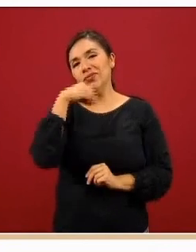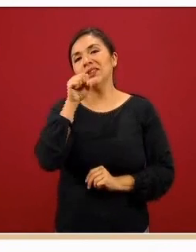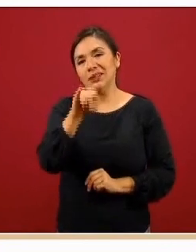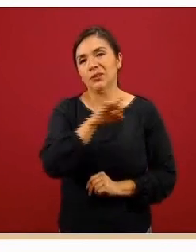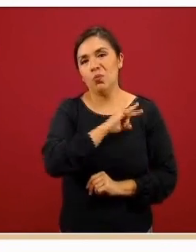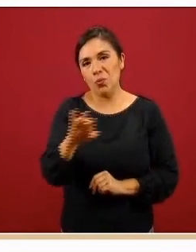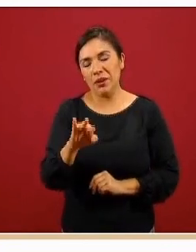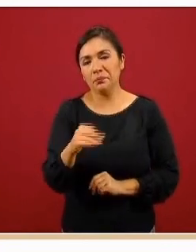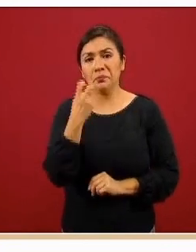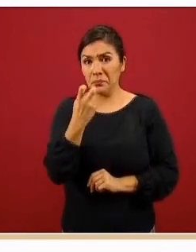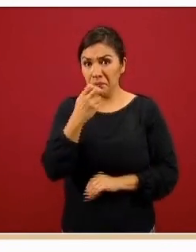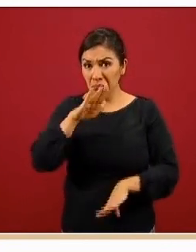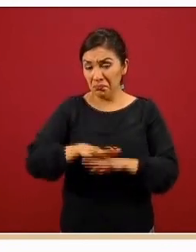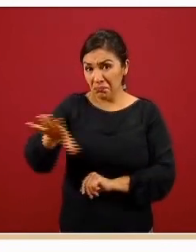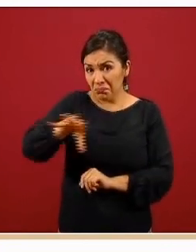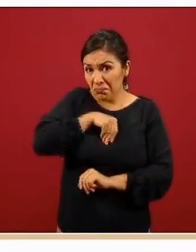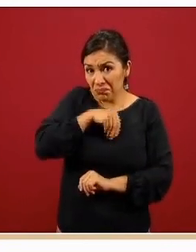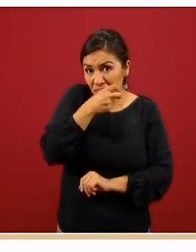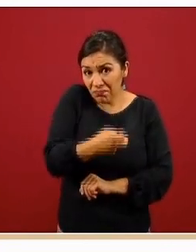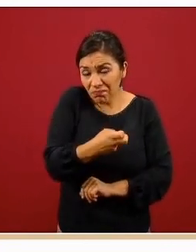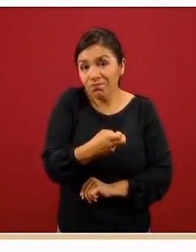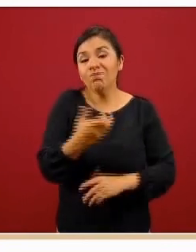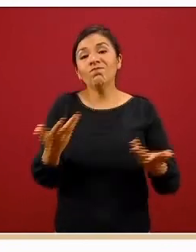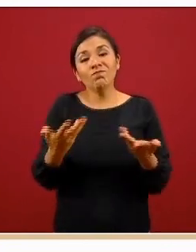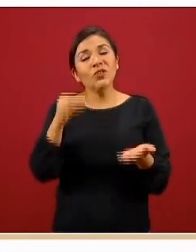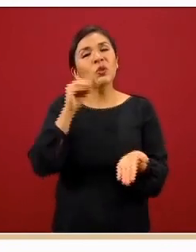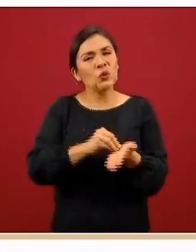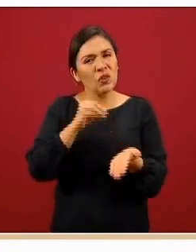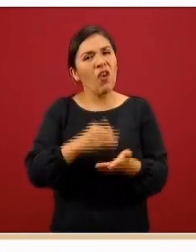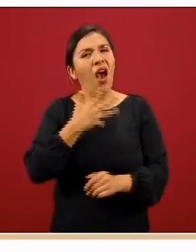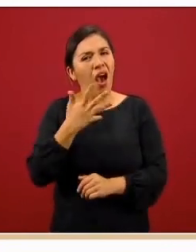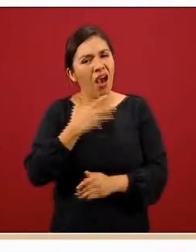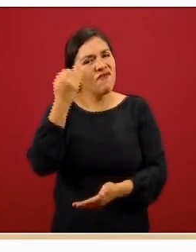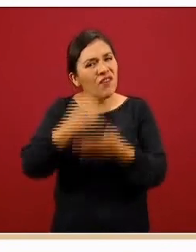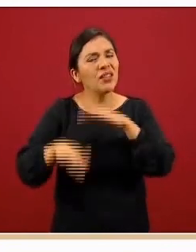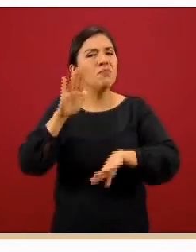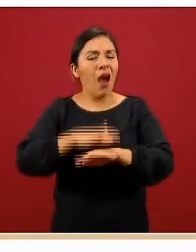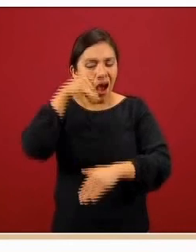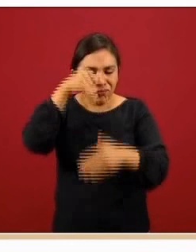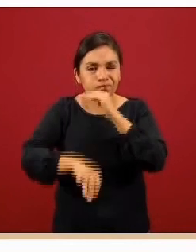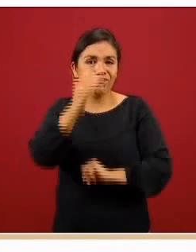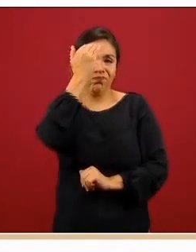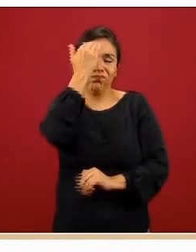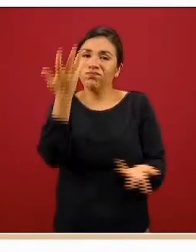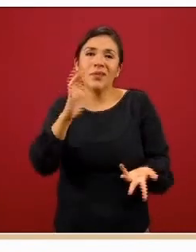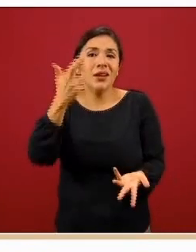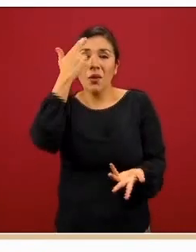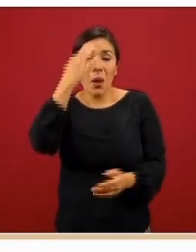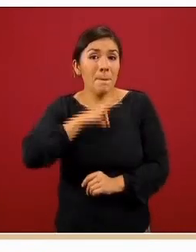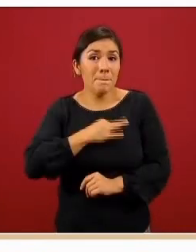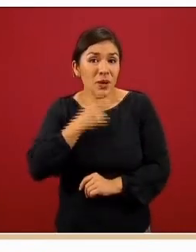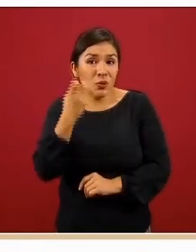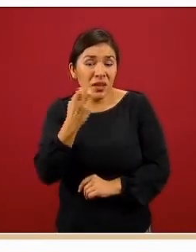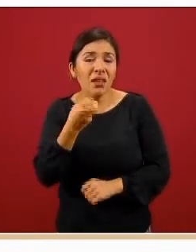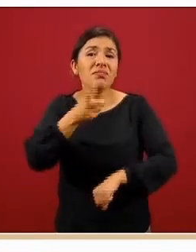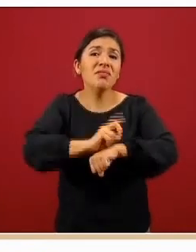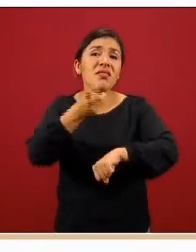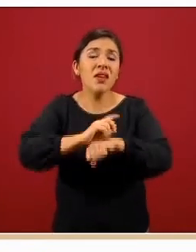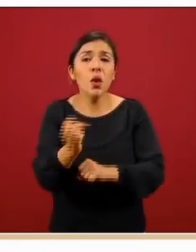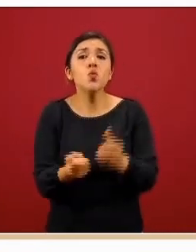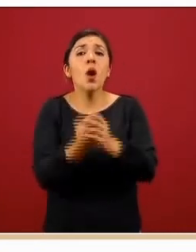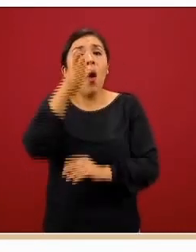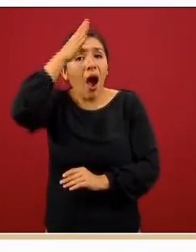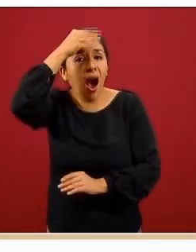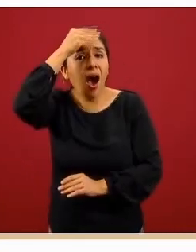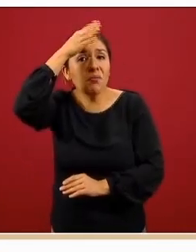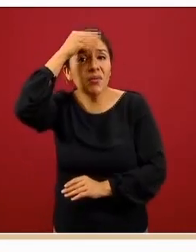es esta vía de transmisión aún existe mucho por conocer de este virus recordemos que día a día aprendemos en esta pandemia